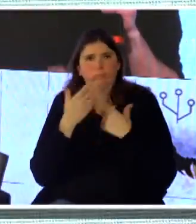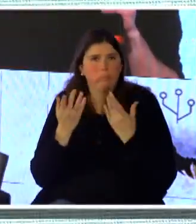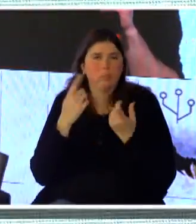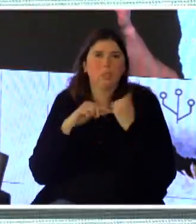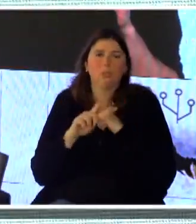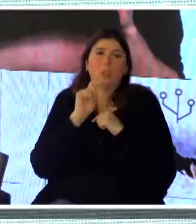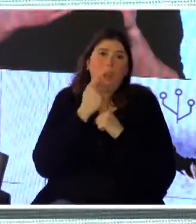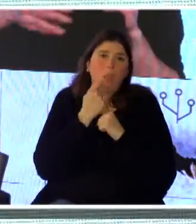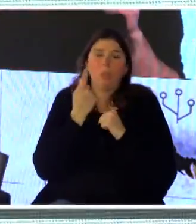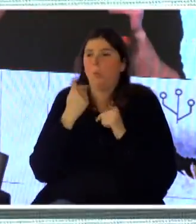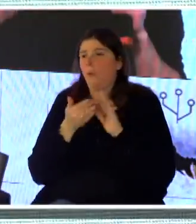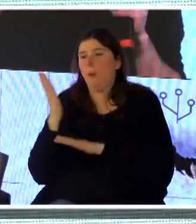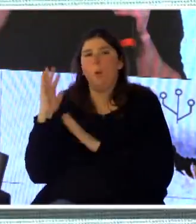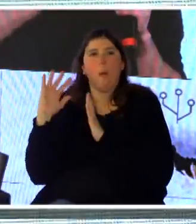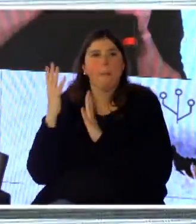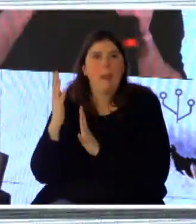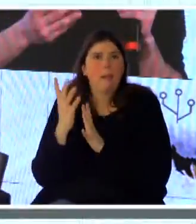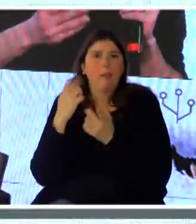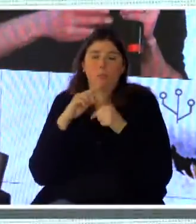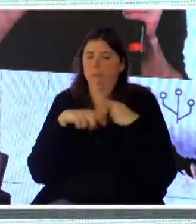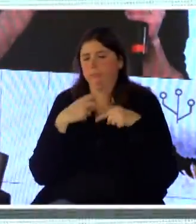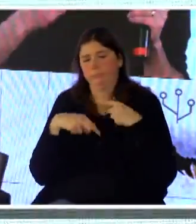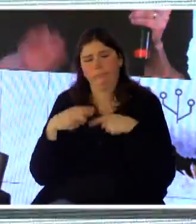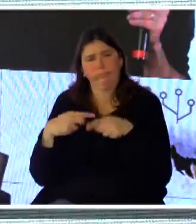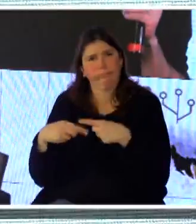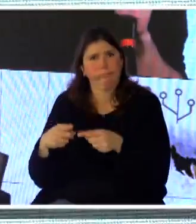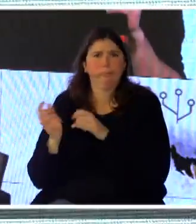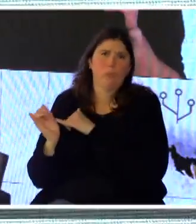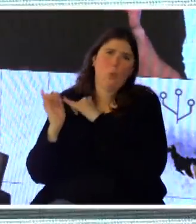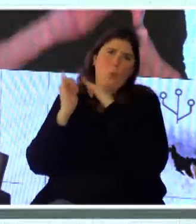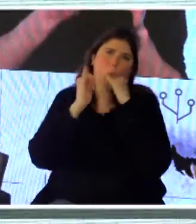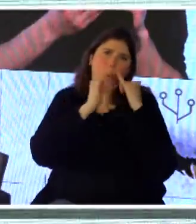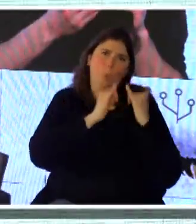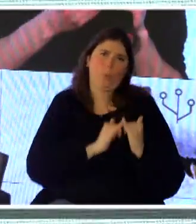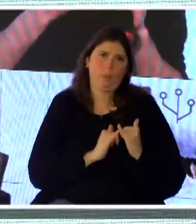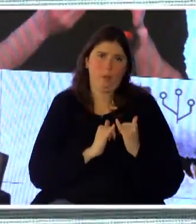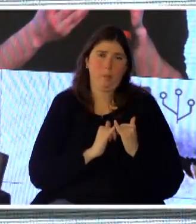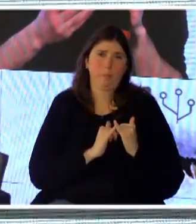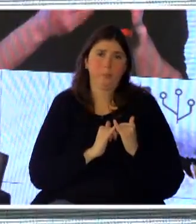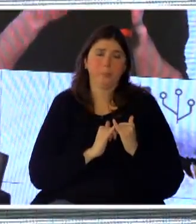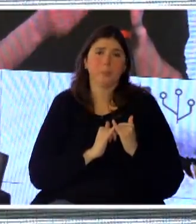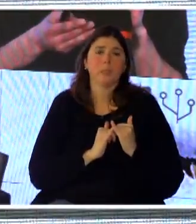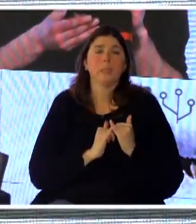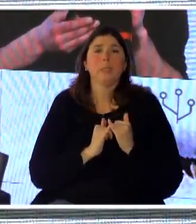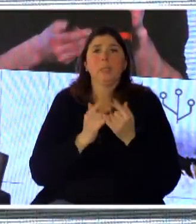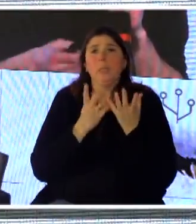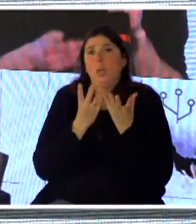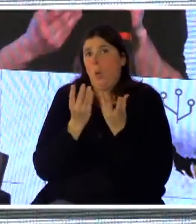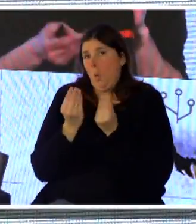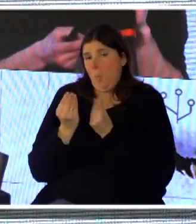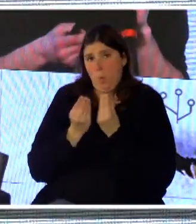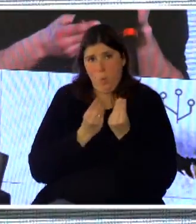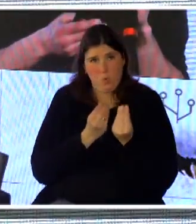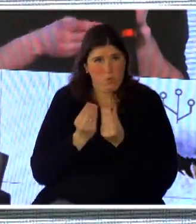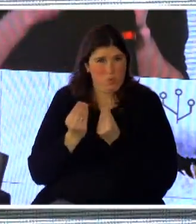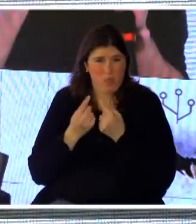parque, etcétera, etcétera, y así podemos seguir todo el día. Y muchas de estas cosas que ocurren a nuestro